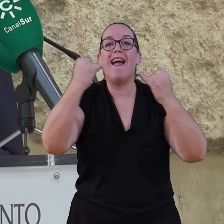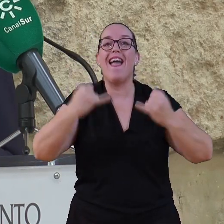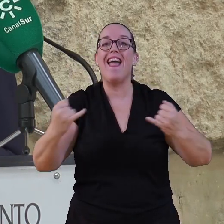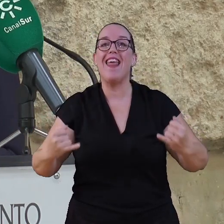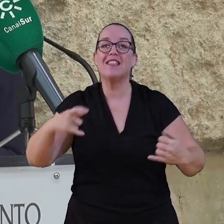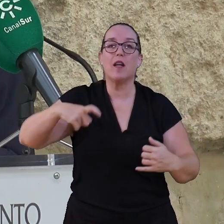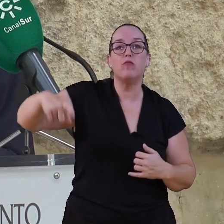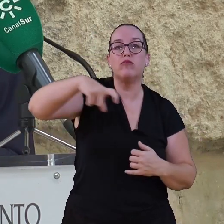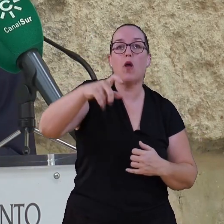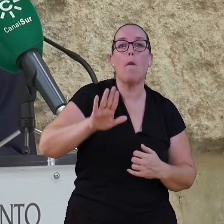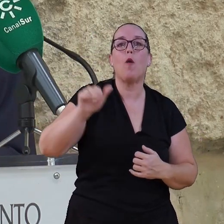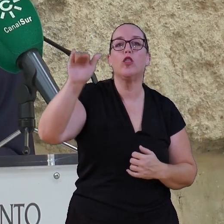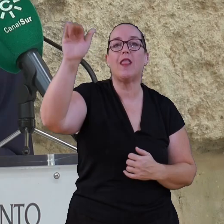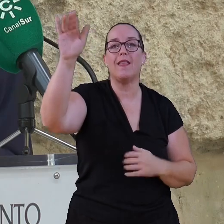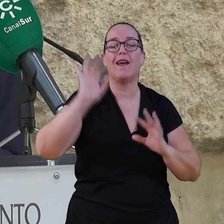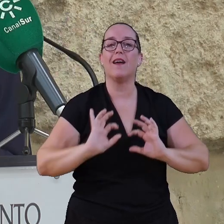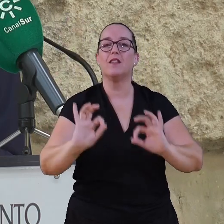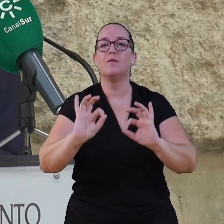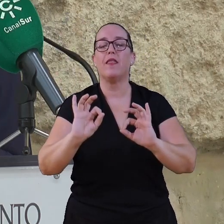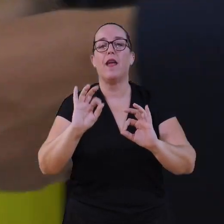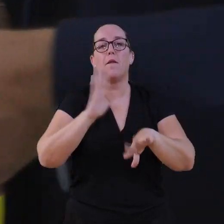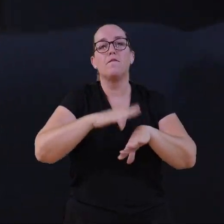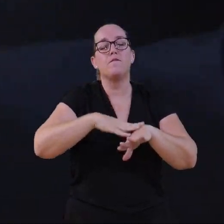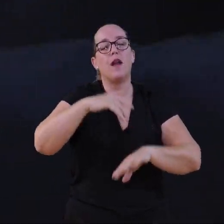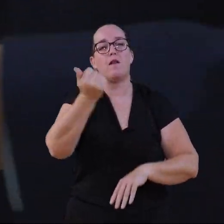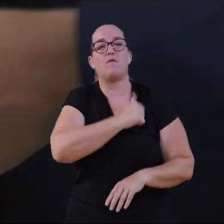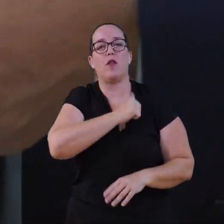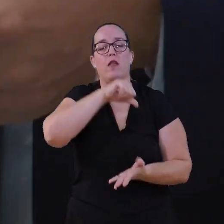eléctricas tipo enduro para la policía local.